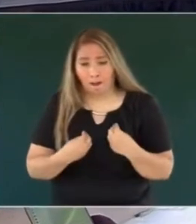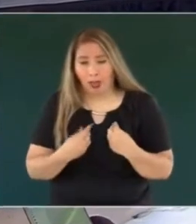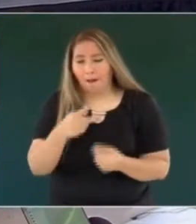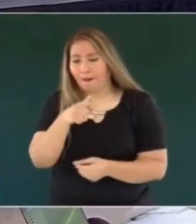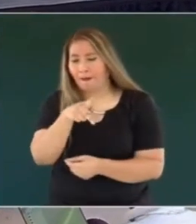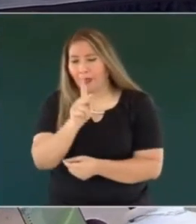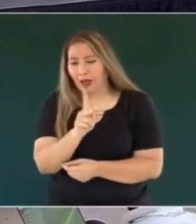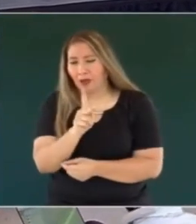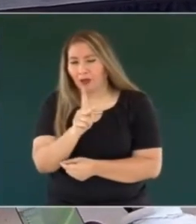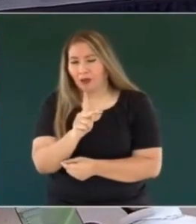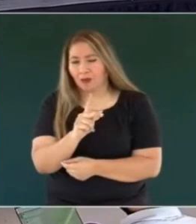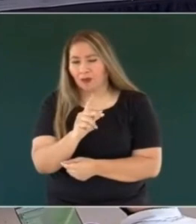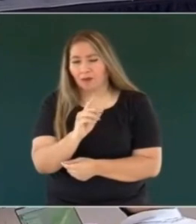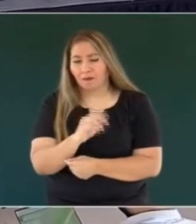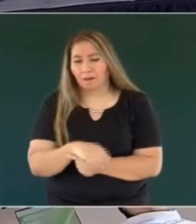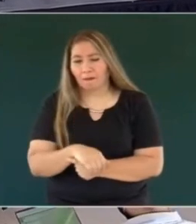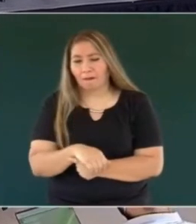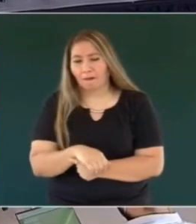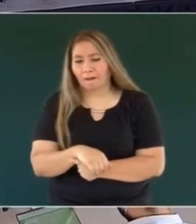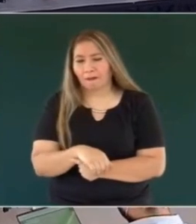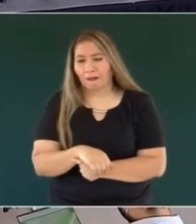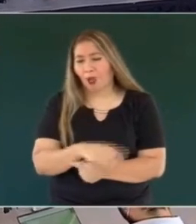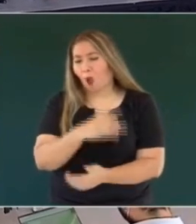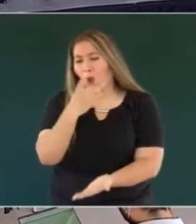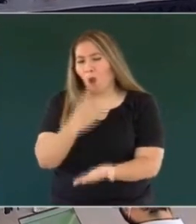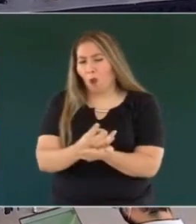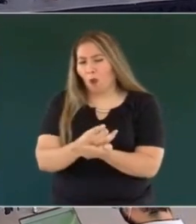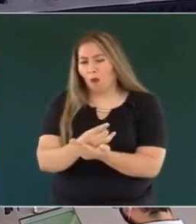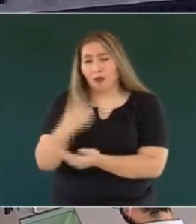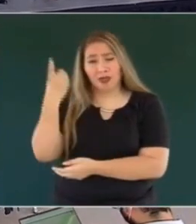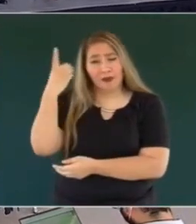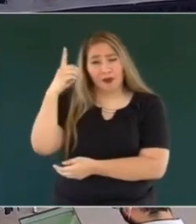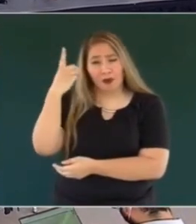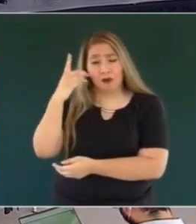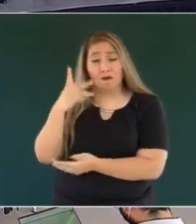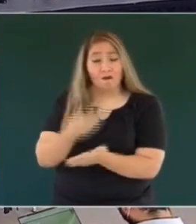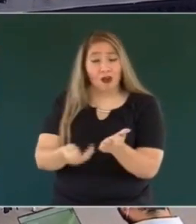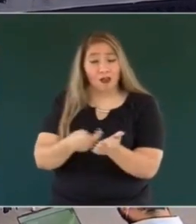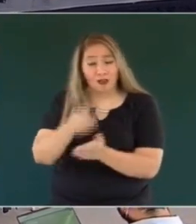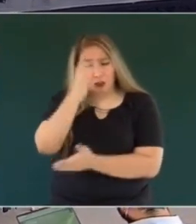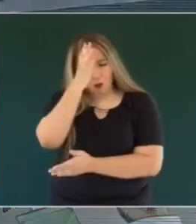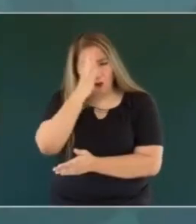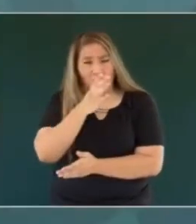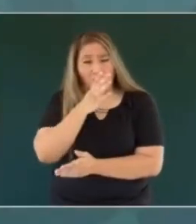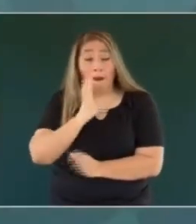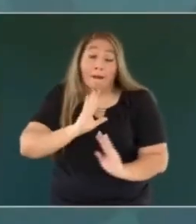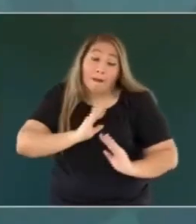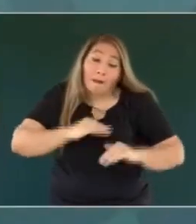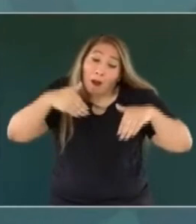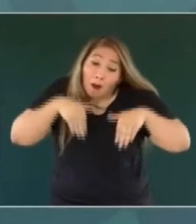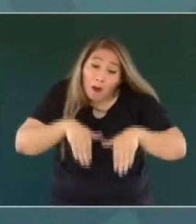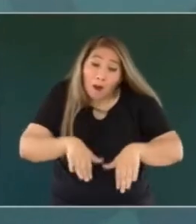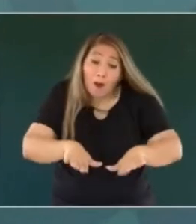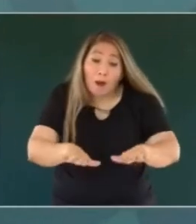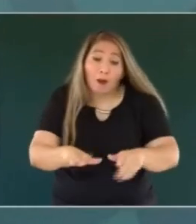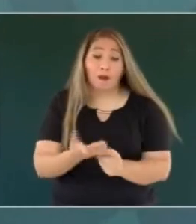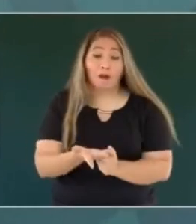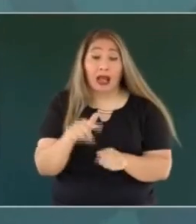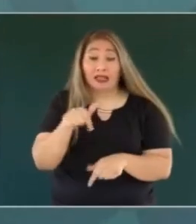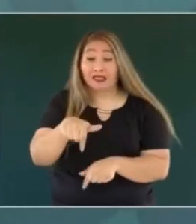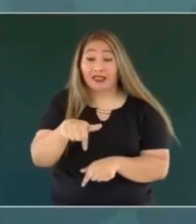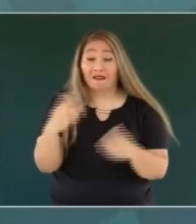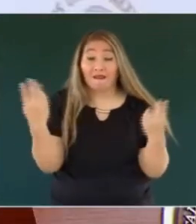Coahuila, sino sólo en Durango. Pero podría aplicarse y hace